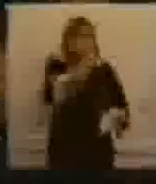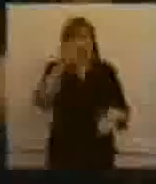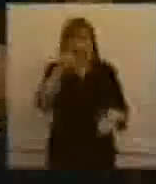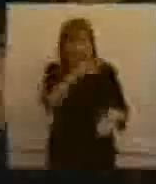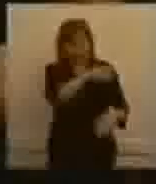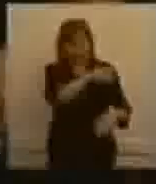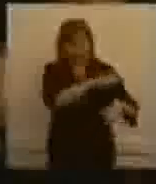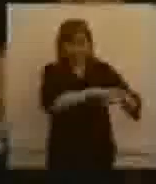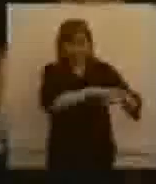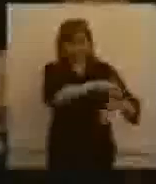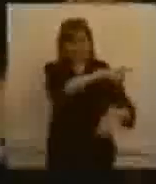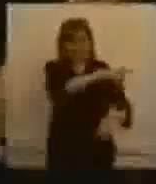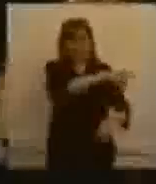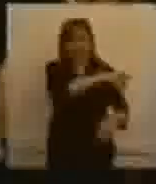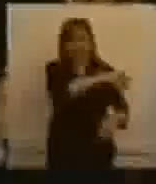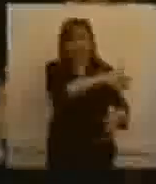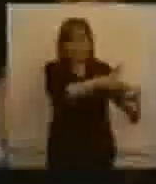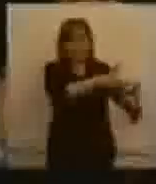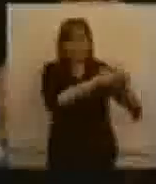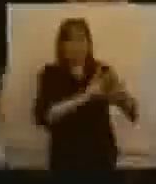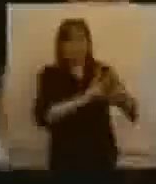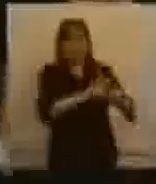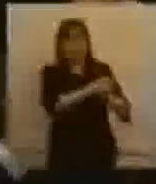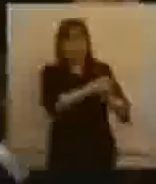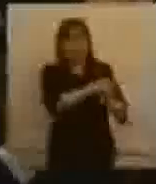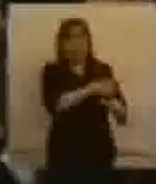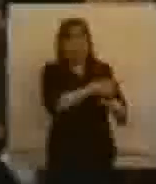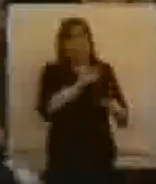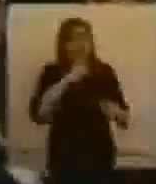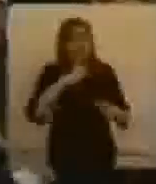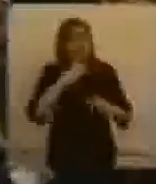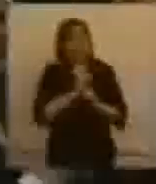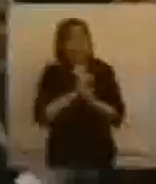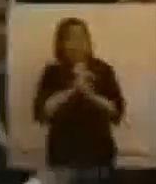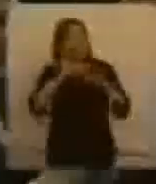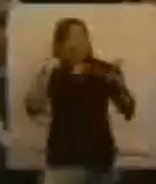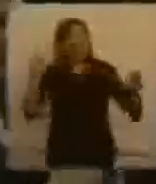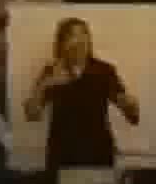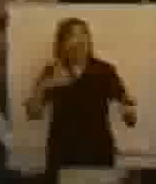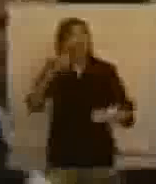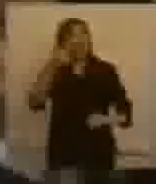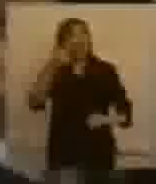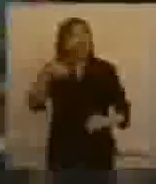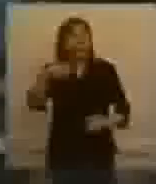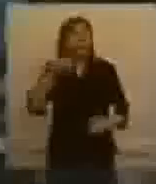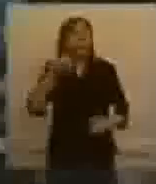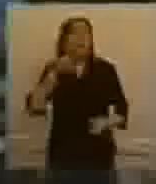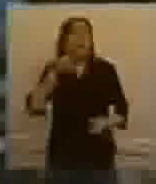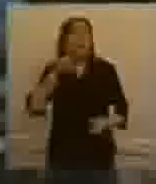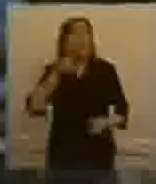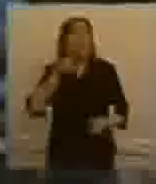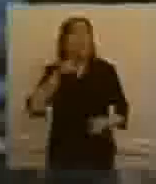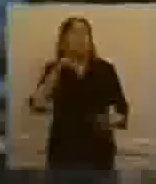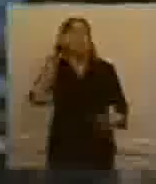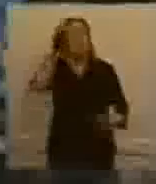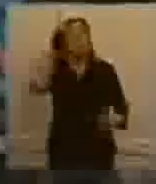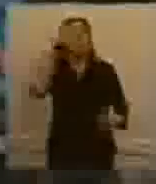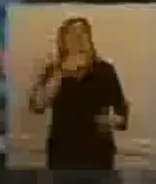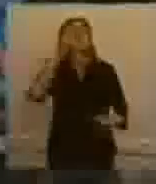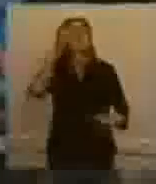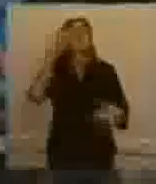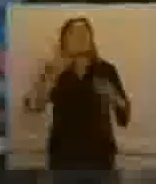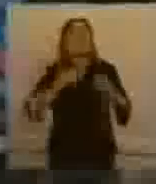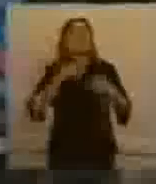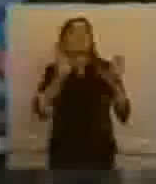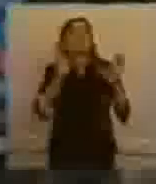pero aclaro que el 6 de julio, si Dios quiere, si Dios